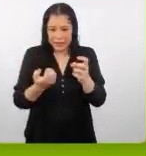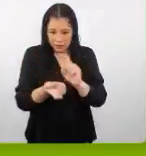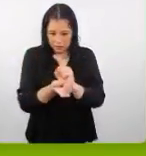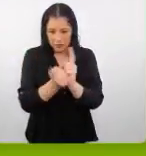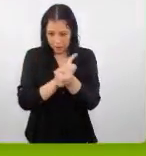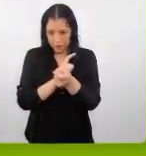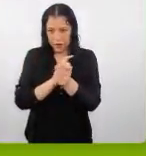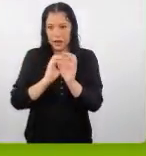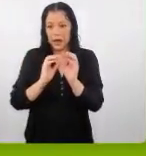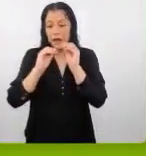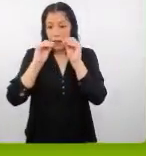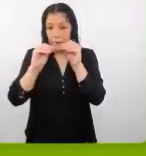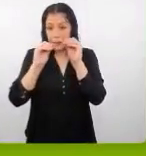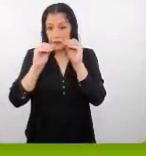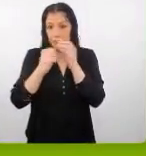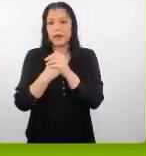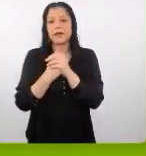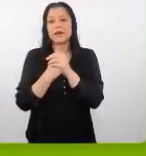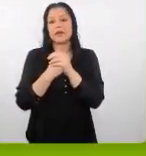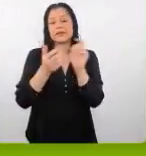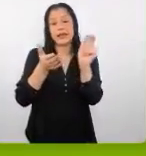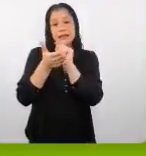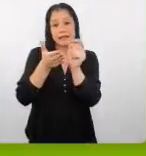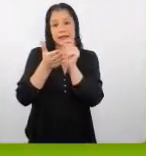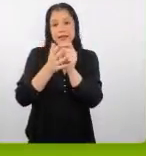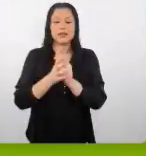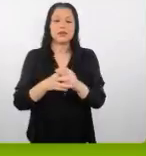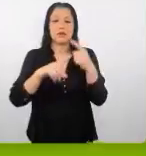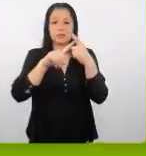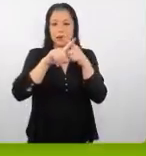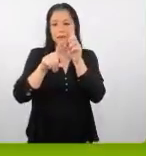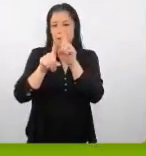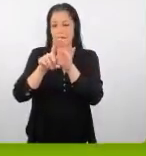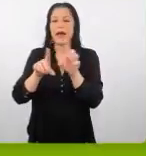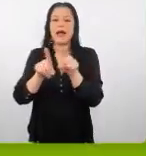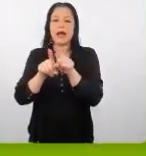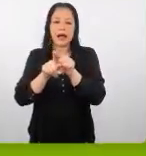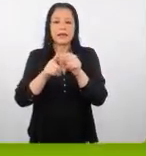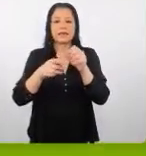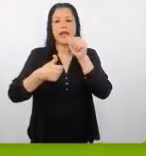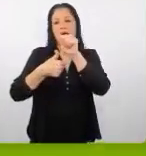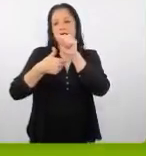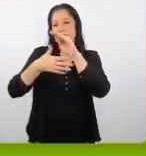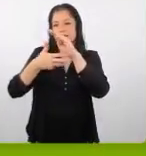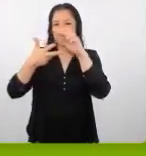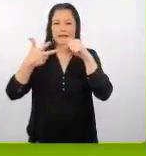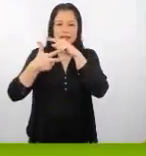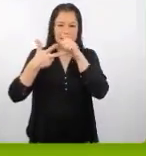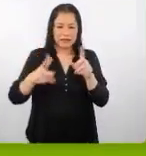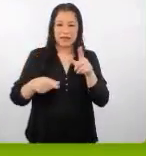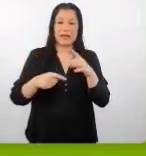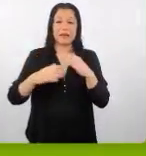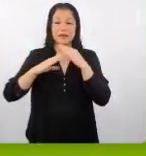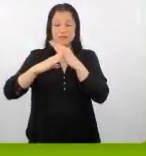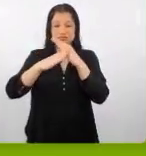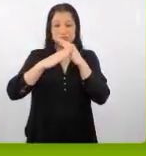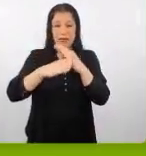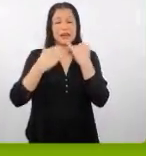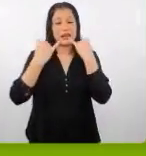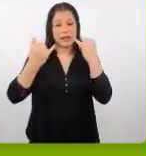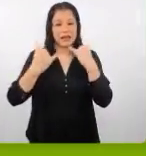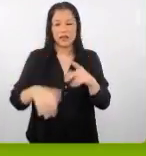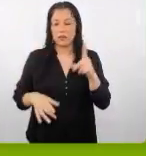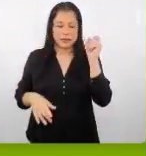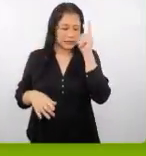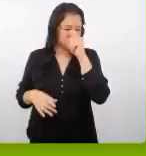y colocar lo que está escrito en romano a este tipo de obesidad y ahí es donde viene esta barrera no porque